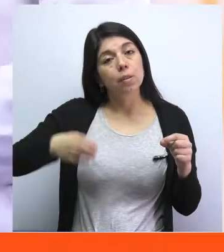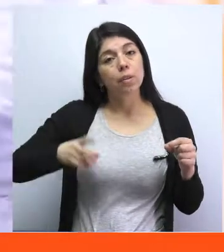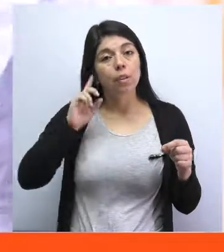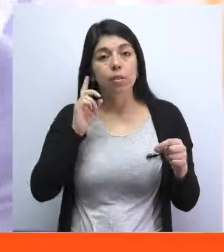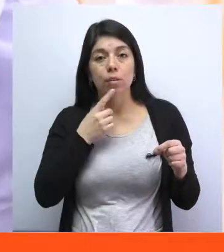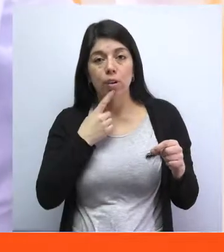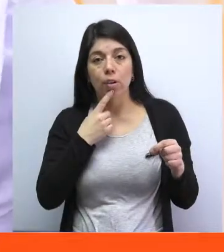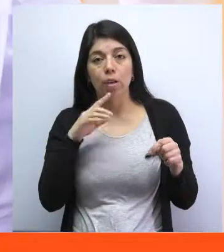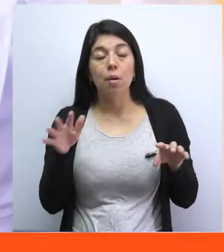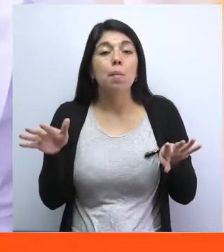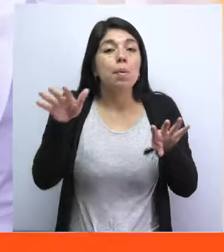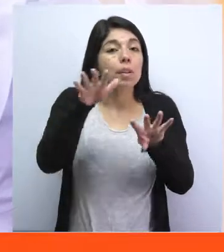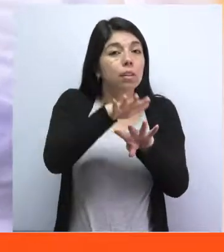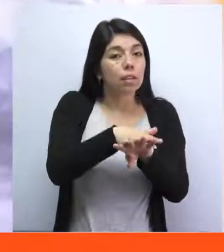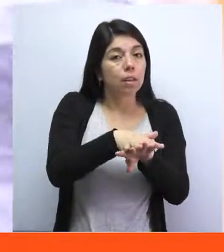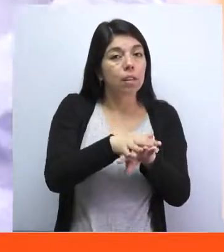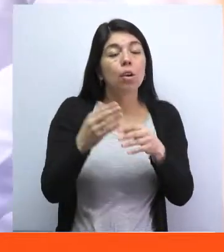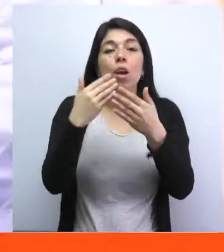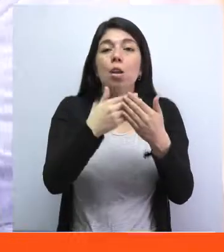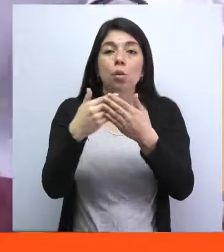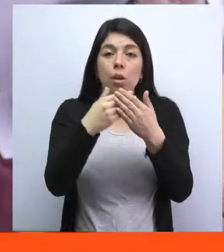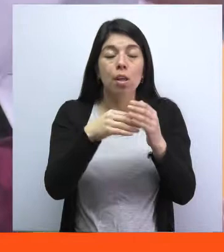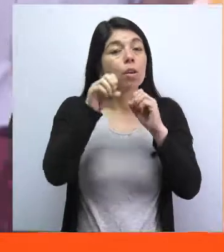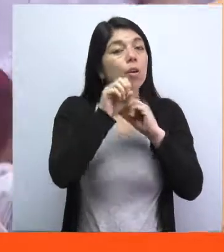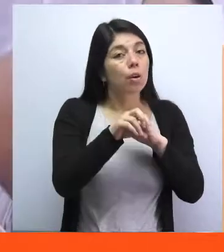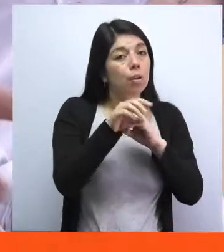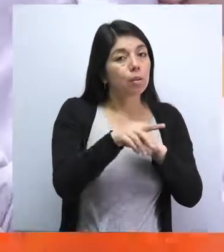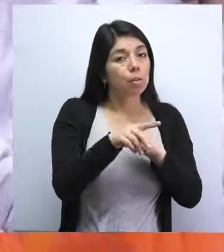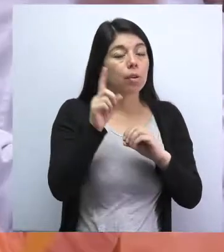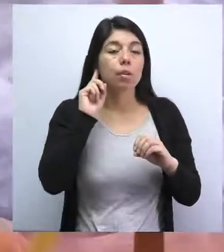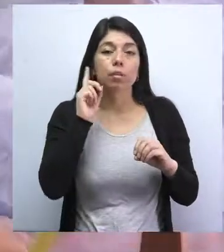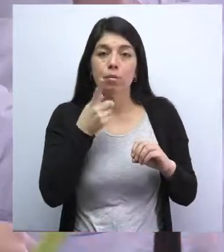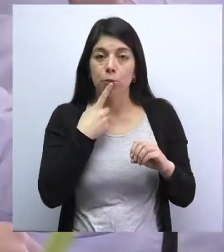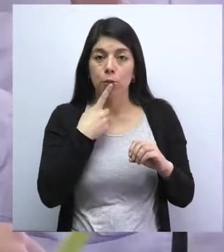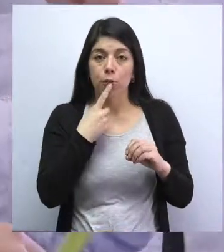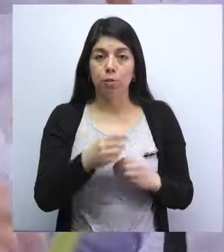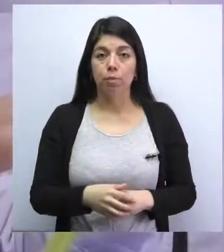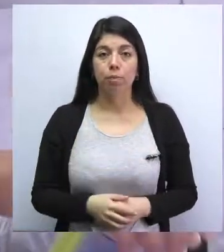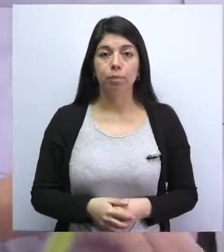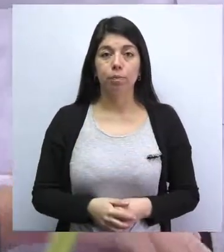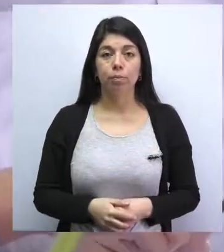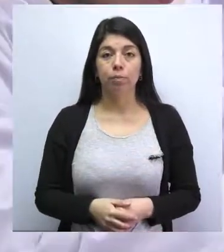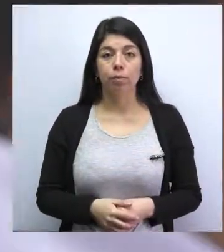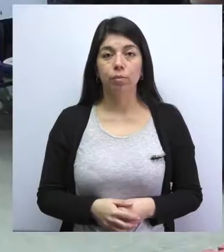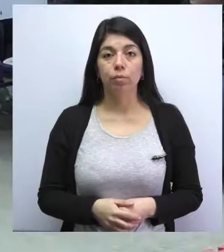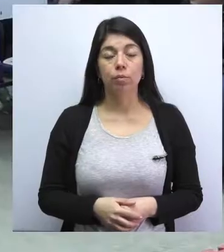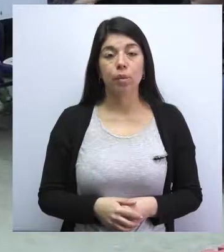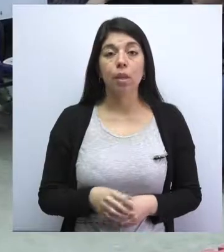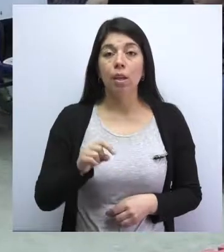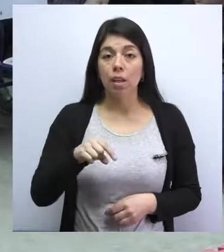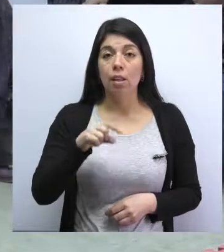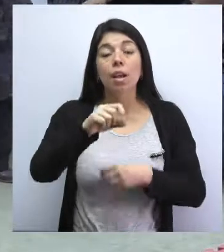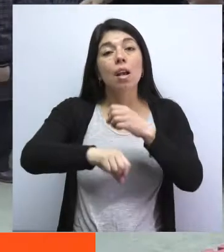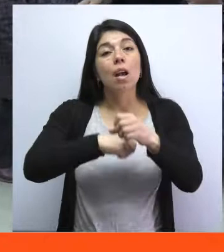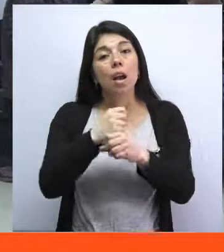incorporando en su proceso educativo a alumnos y coeducadores con discapacidad auditiva. Es así que este